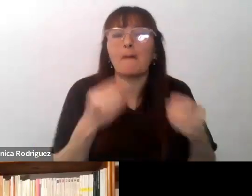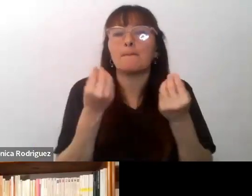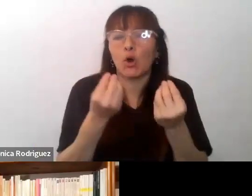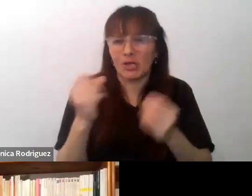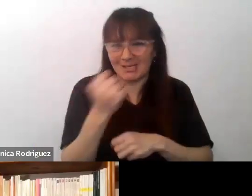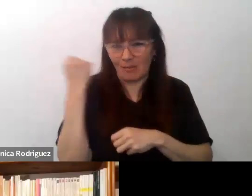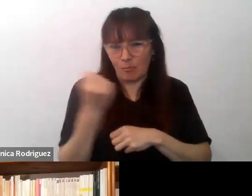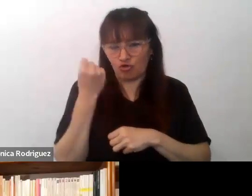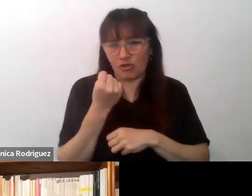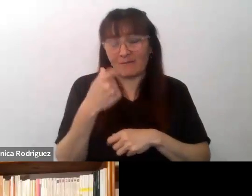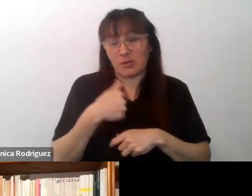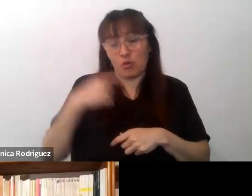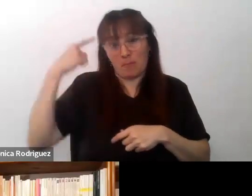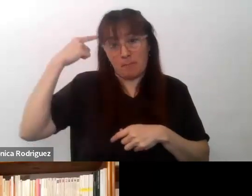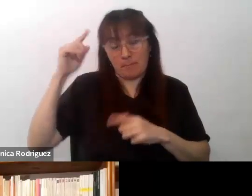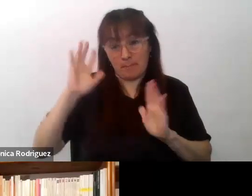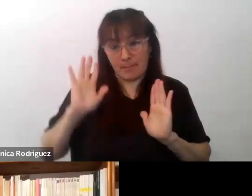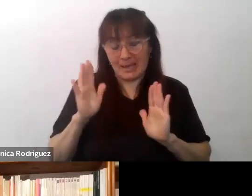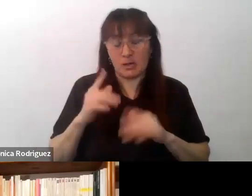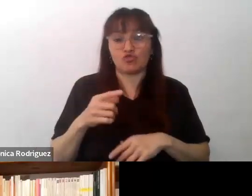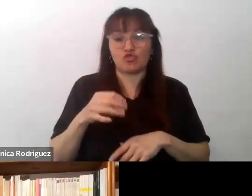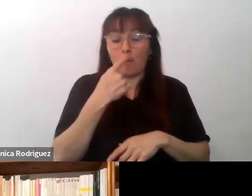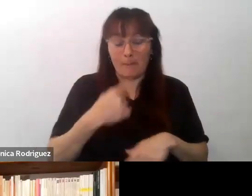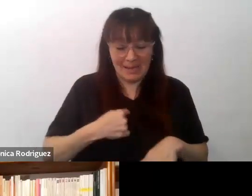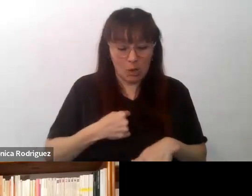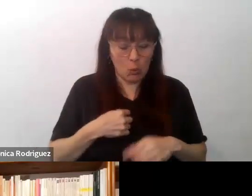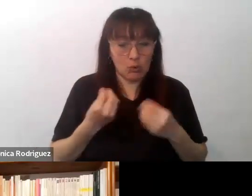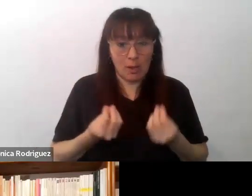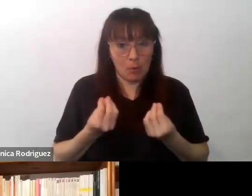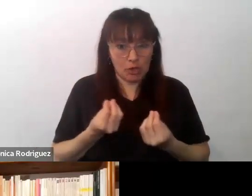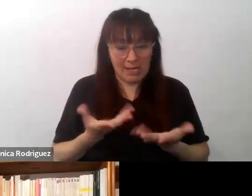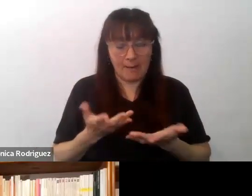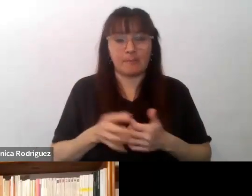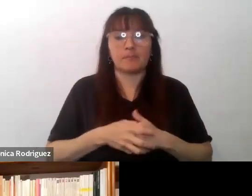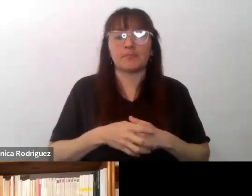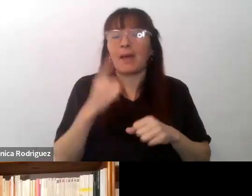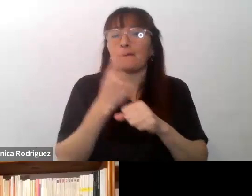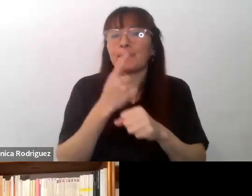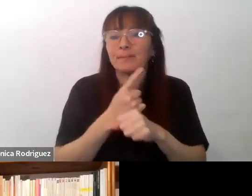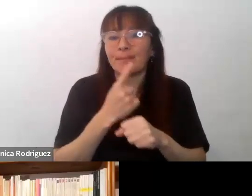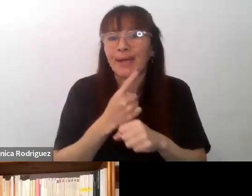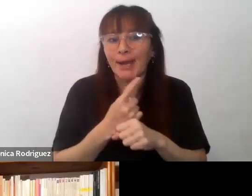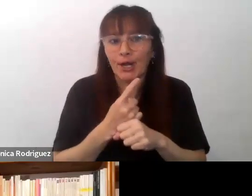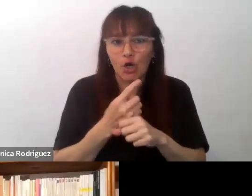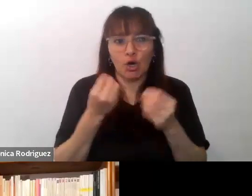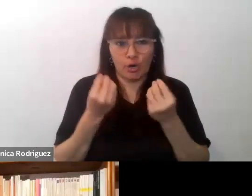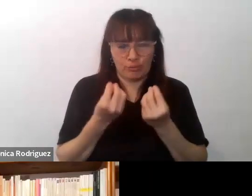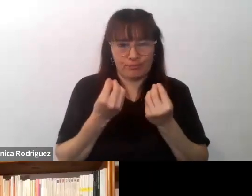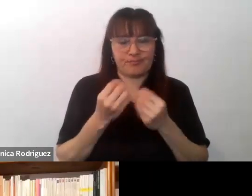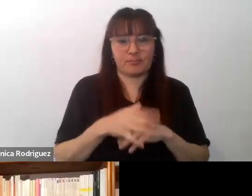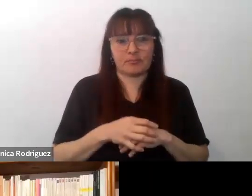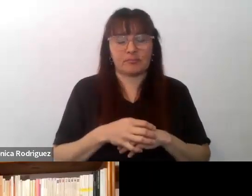razones que me han incitado a plantearme esta pregunta son diversas. en primer lugar hice